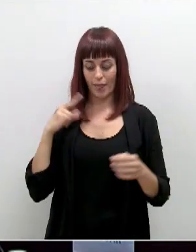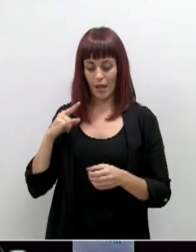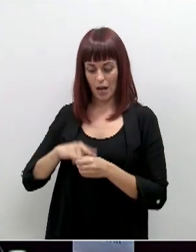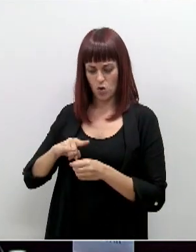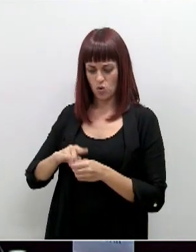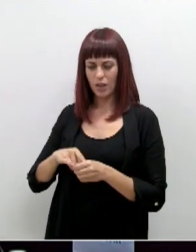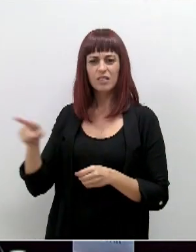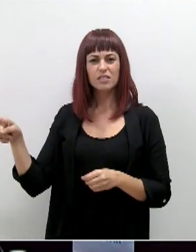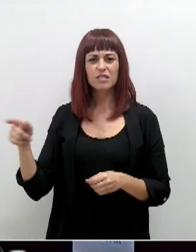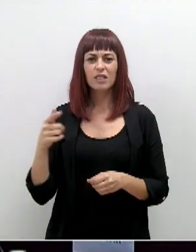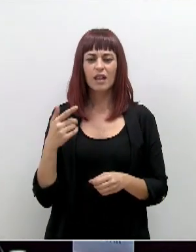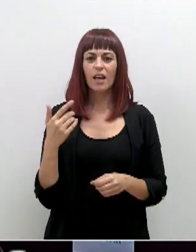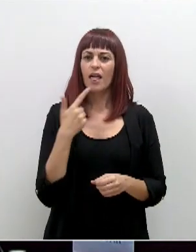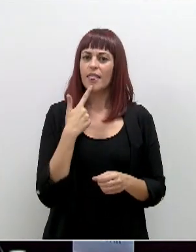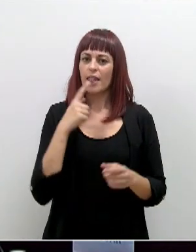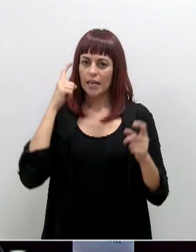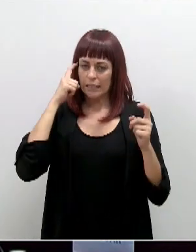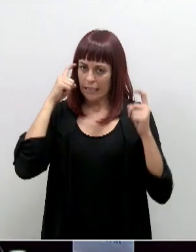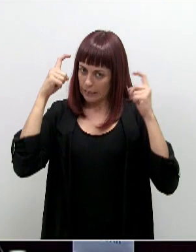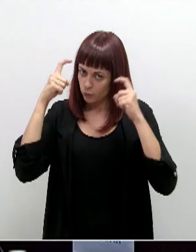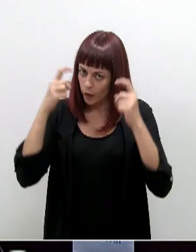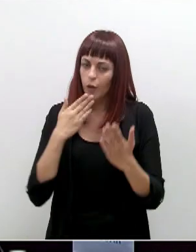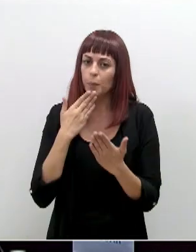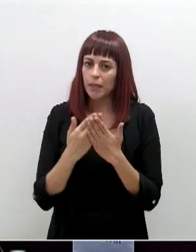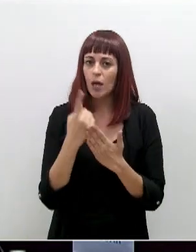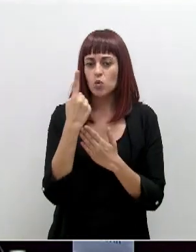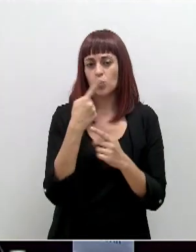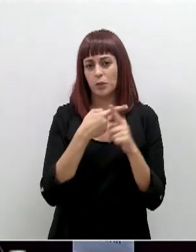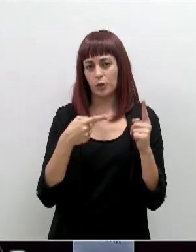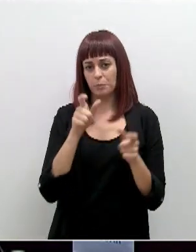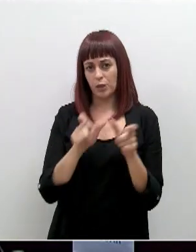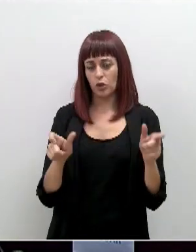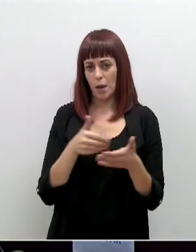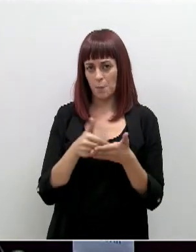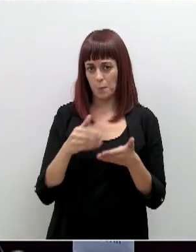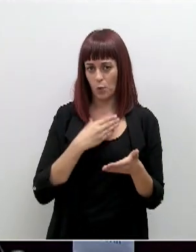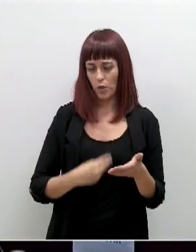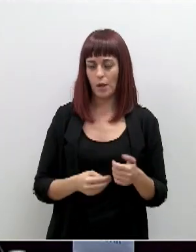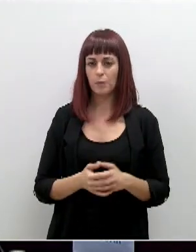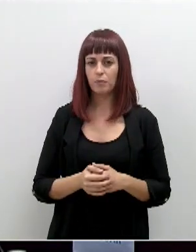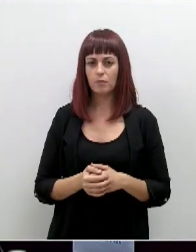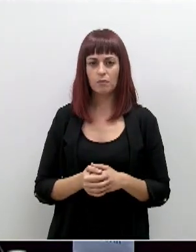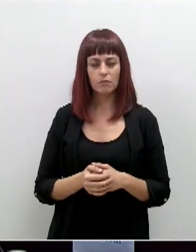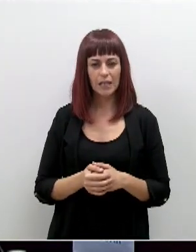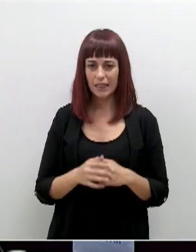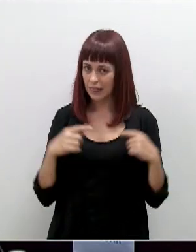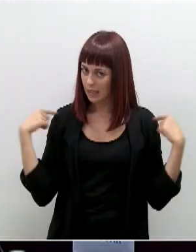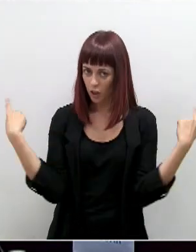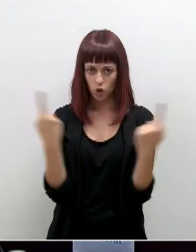de exigir este esfuerzo adicional a un millón y medio de murcianos, con esa dedicación de absolutamente todos,